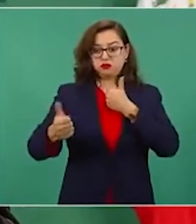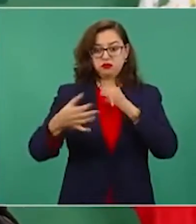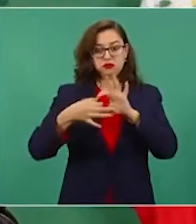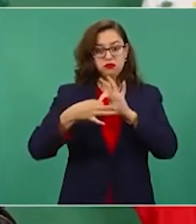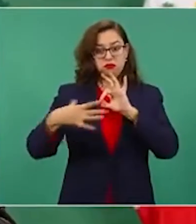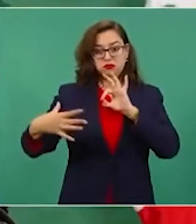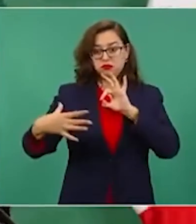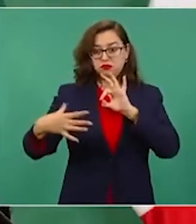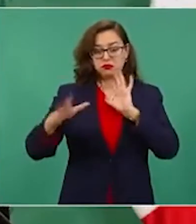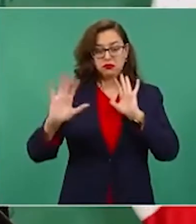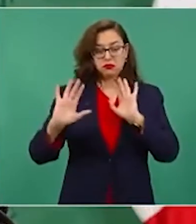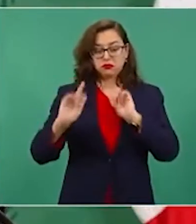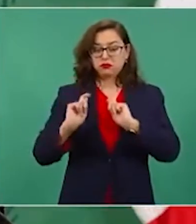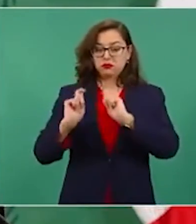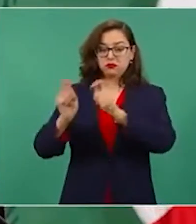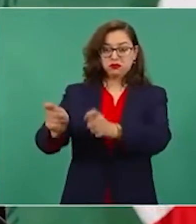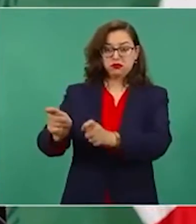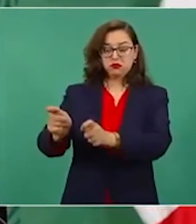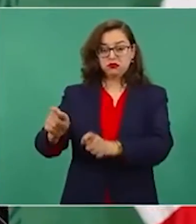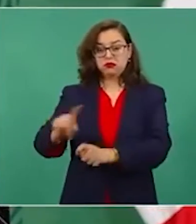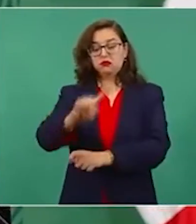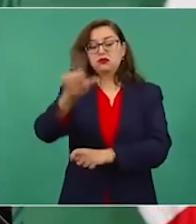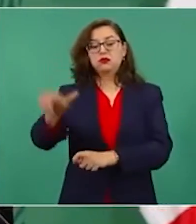el Poder Judicial.